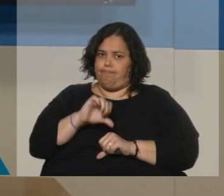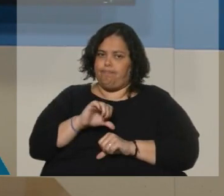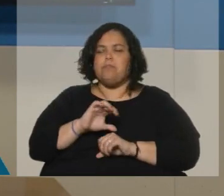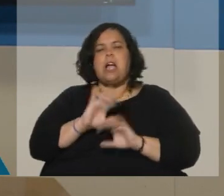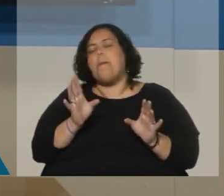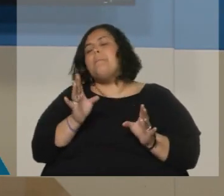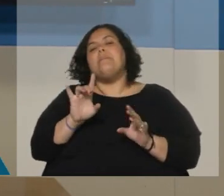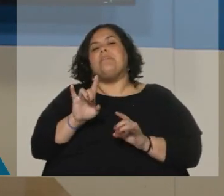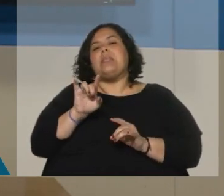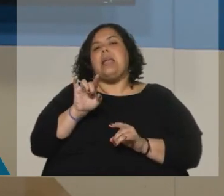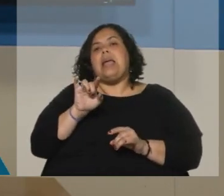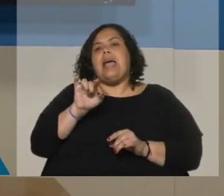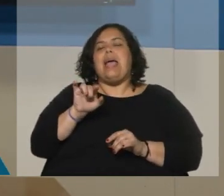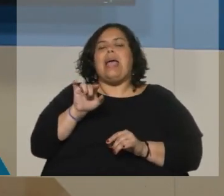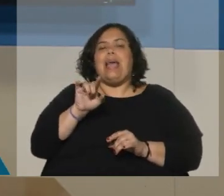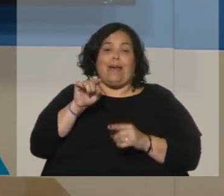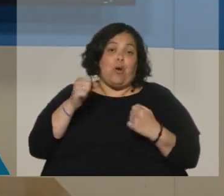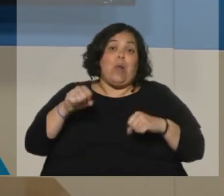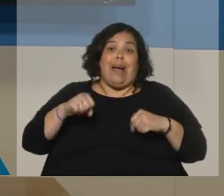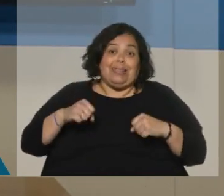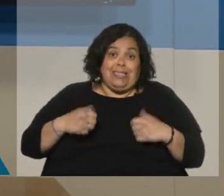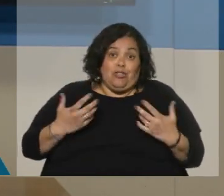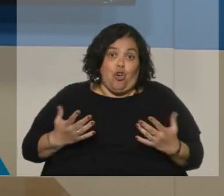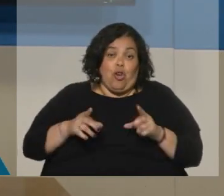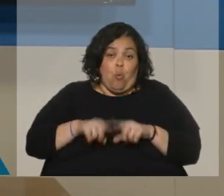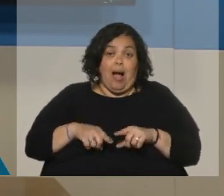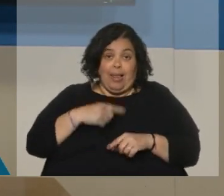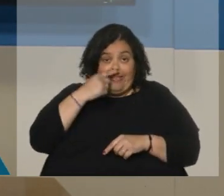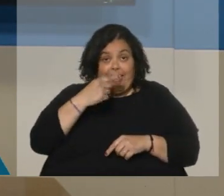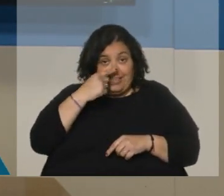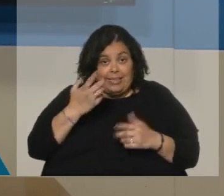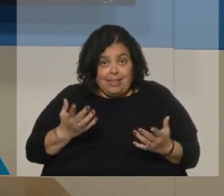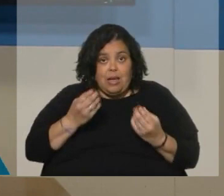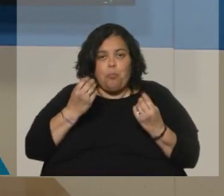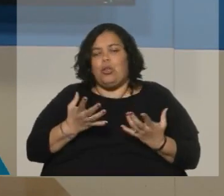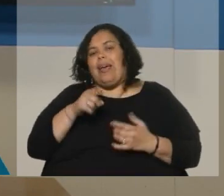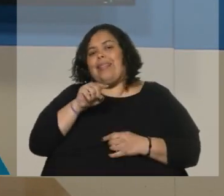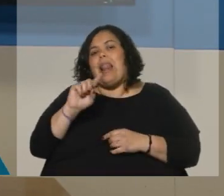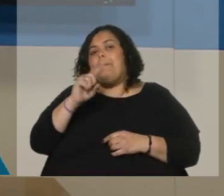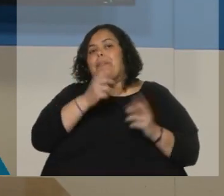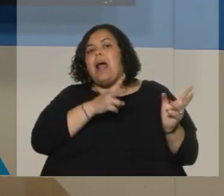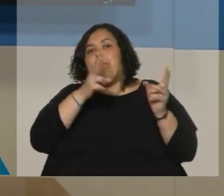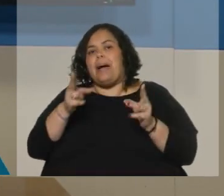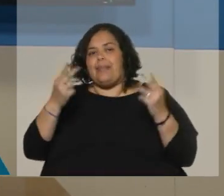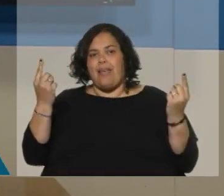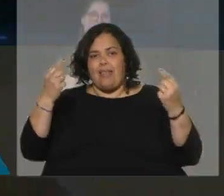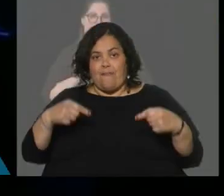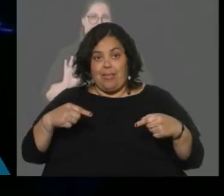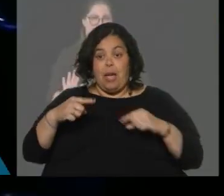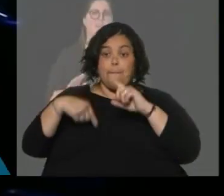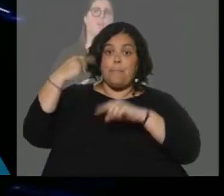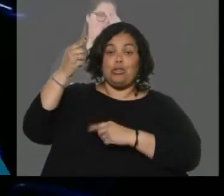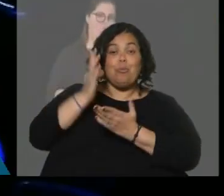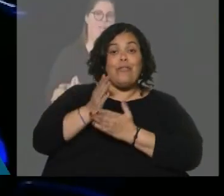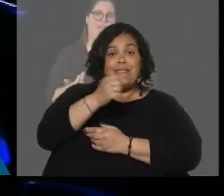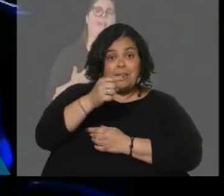primera aproximación. Evidentemente fue un ejercicio interesante, que es la primera parte del debate. El fin de semana que viene viene